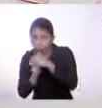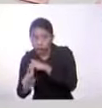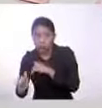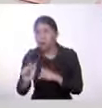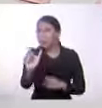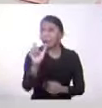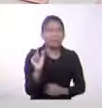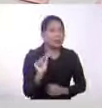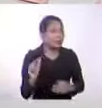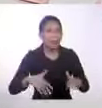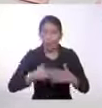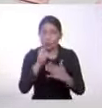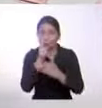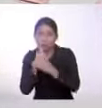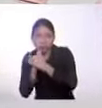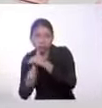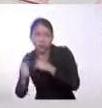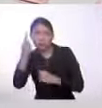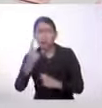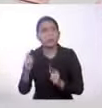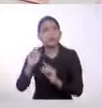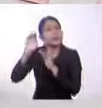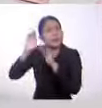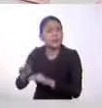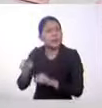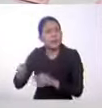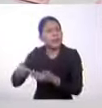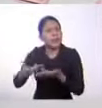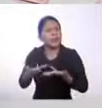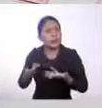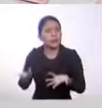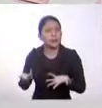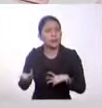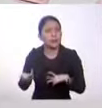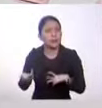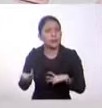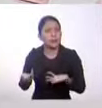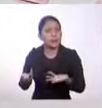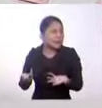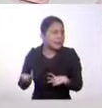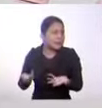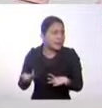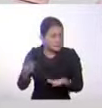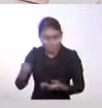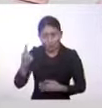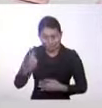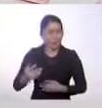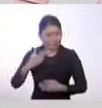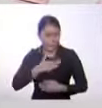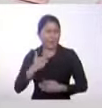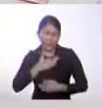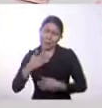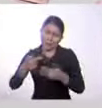muchas veces son violentados todos sus derechos. Y esas personas tienen derechos